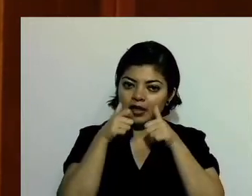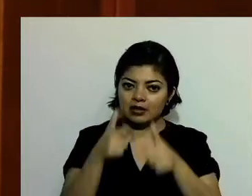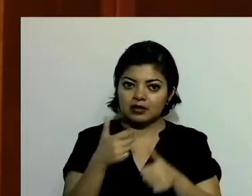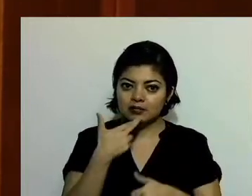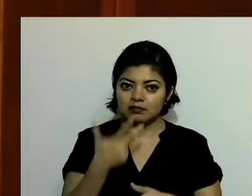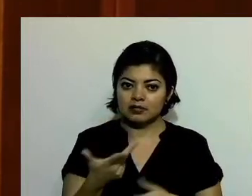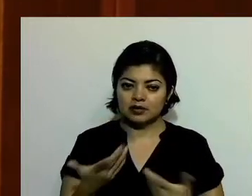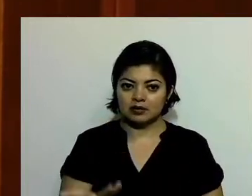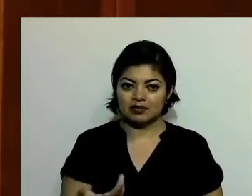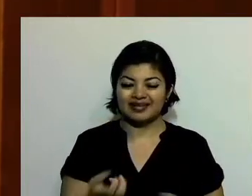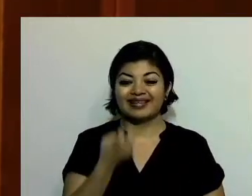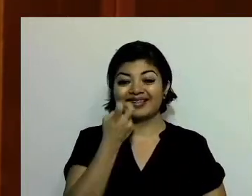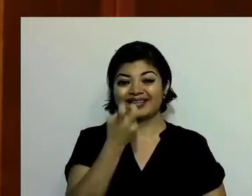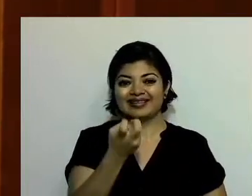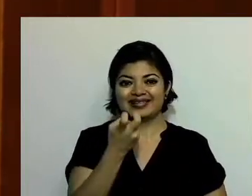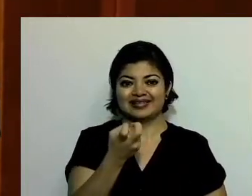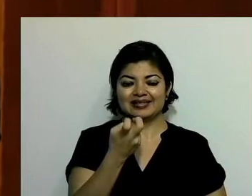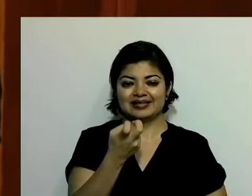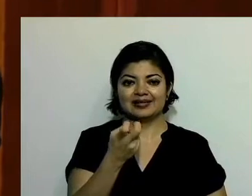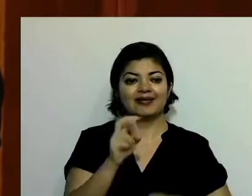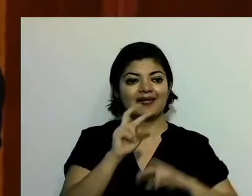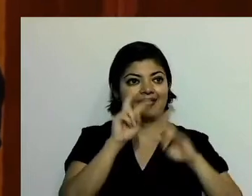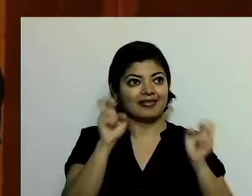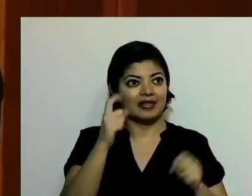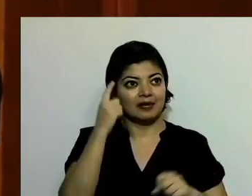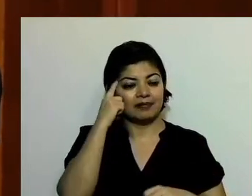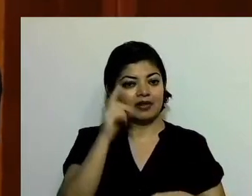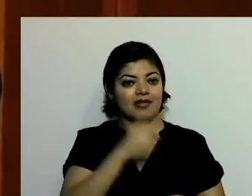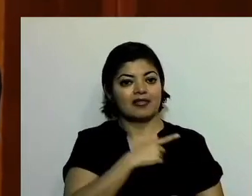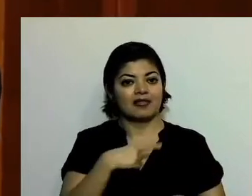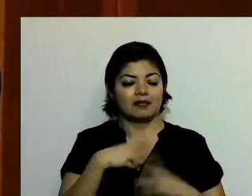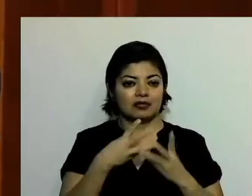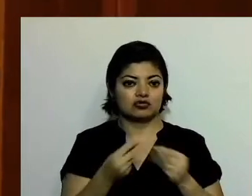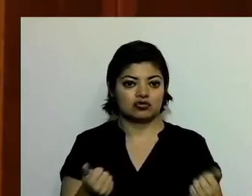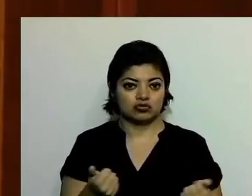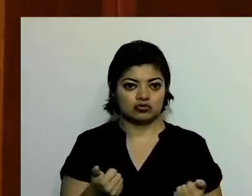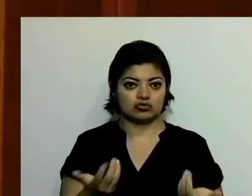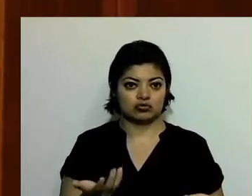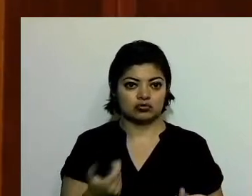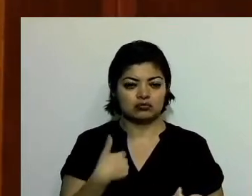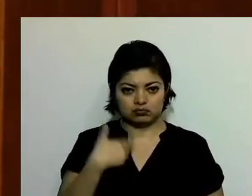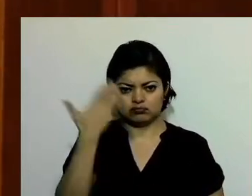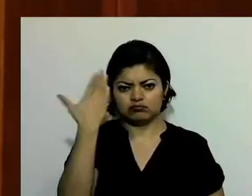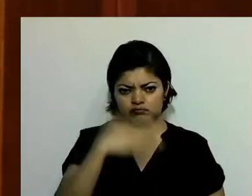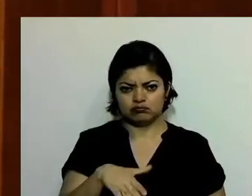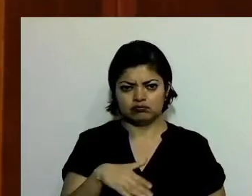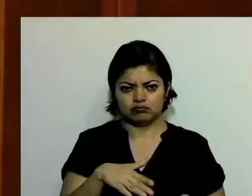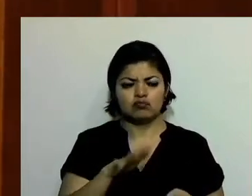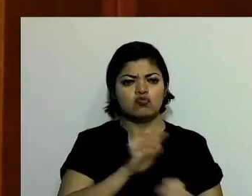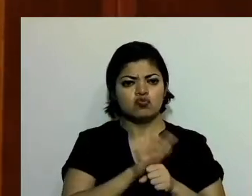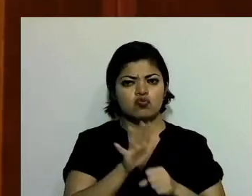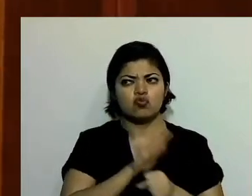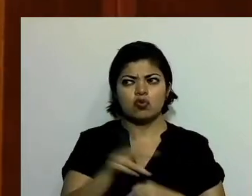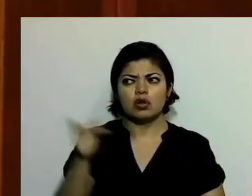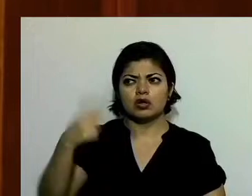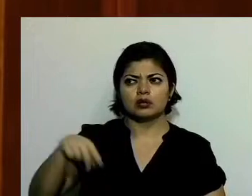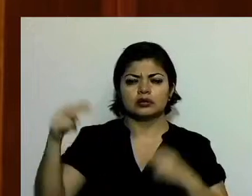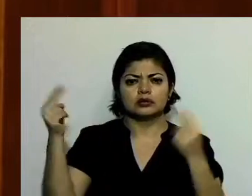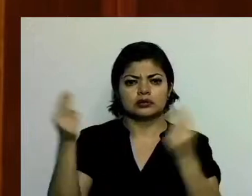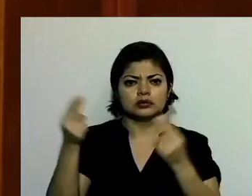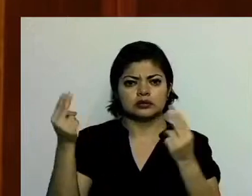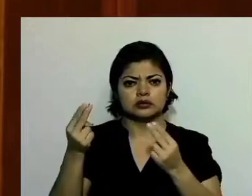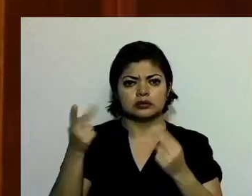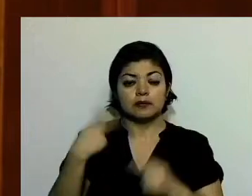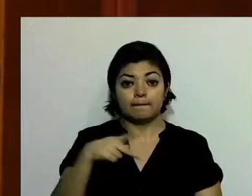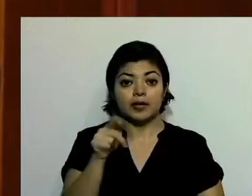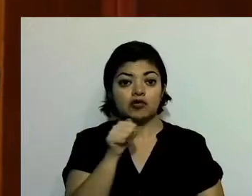ese es el tema que tenemos que resolver. Sabemos qué es lo que se está demandando, pero todavía no